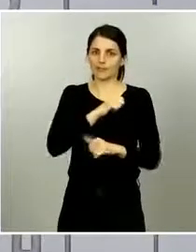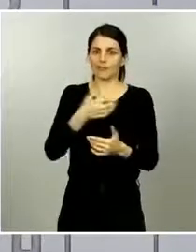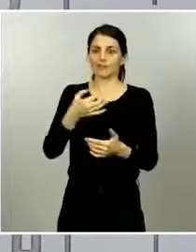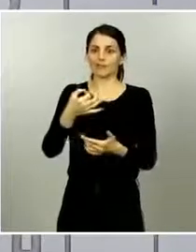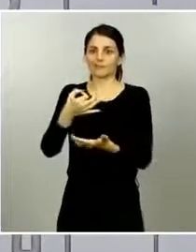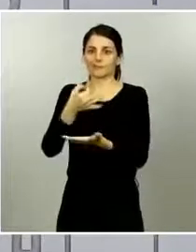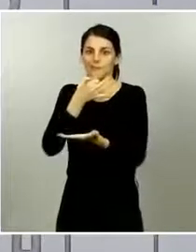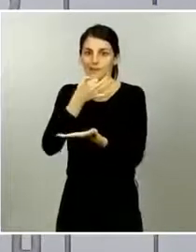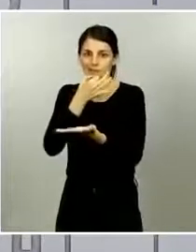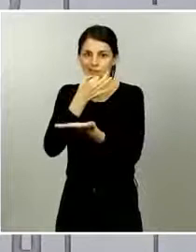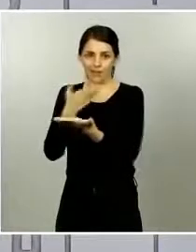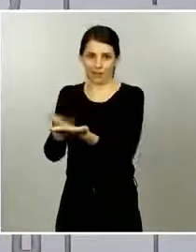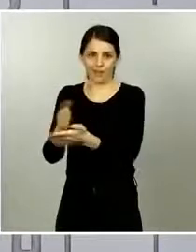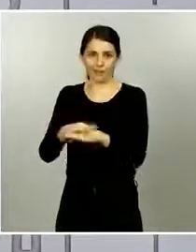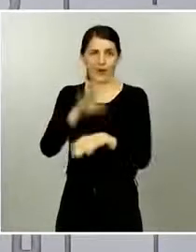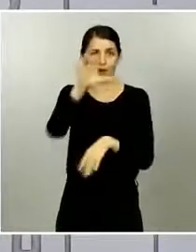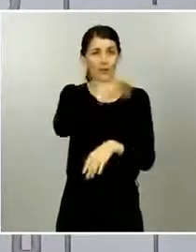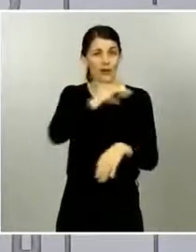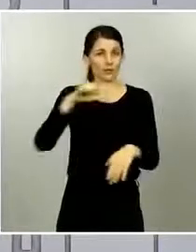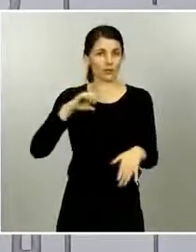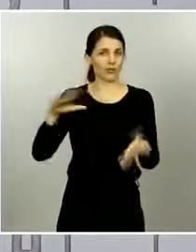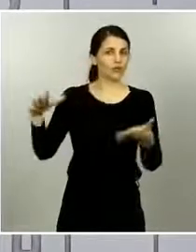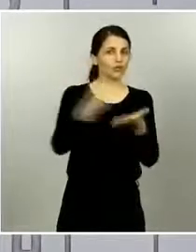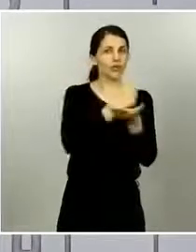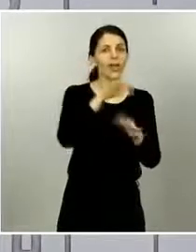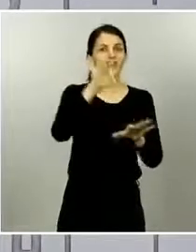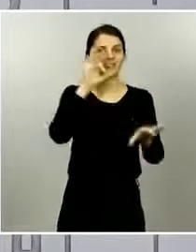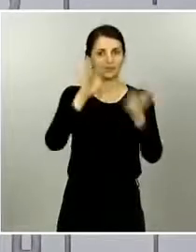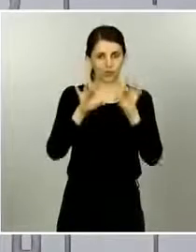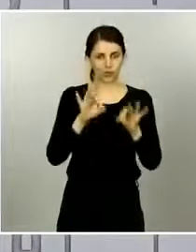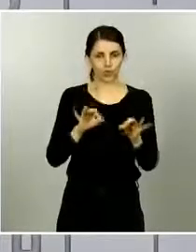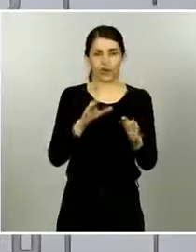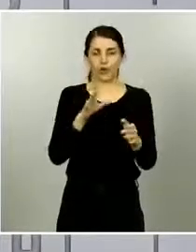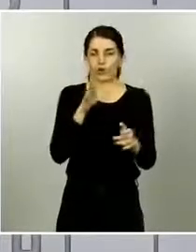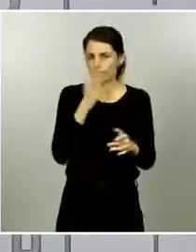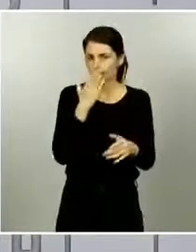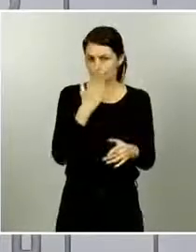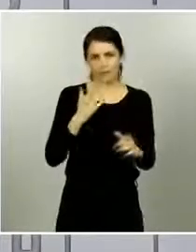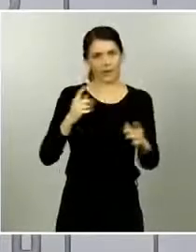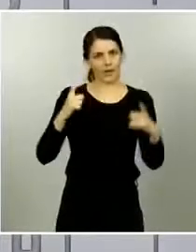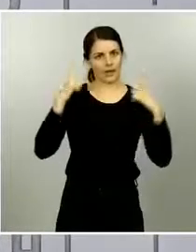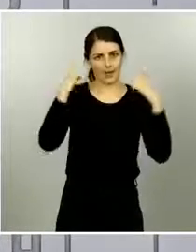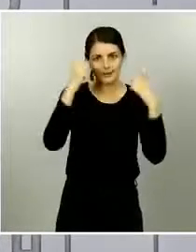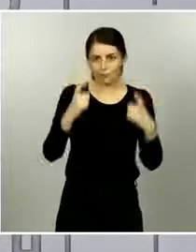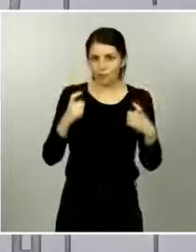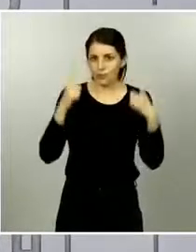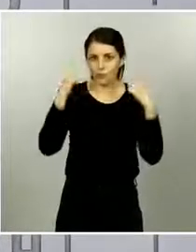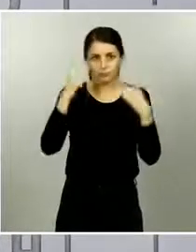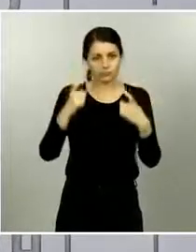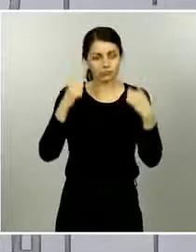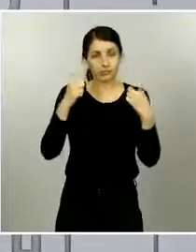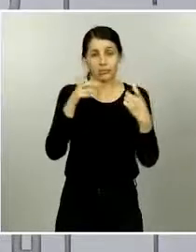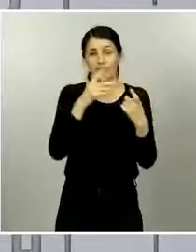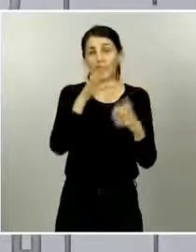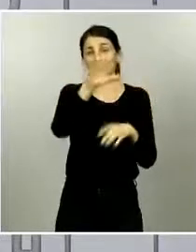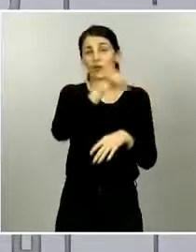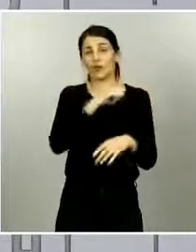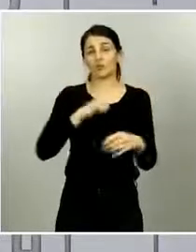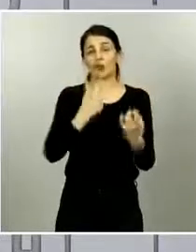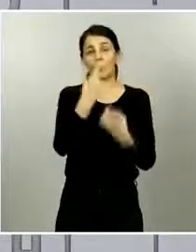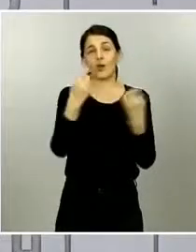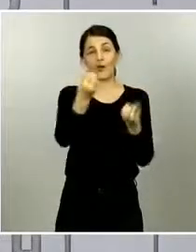que hasta esta tarde tengamos la decisión final en todas las comunidades autónomas porque se está haciendo un esfuerzo